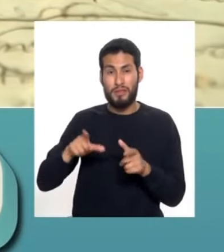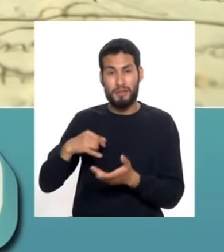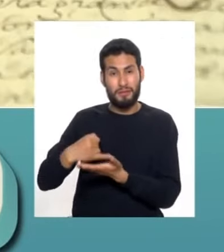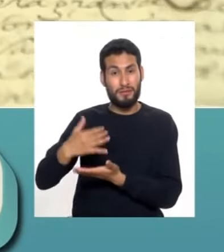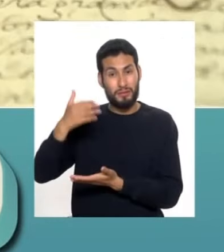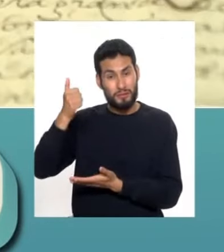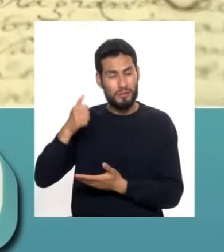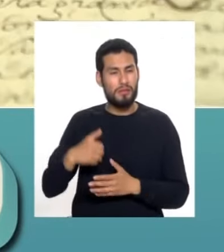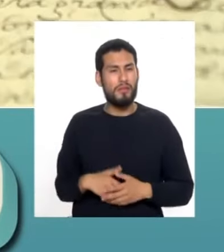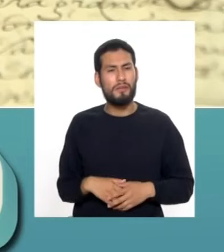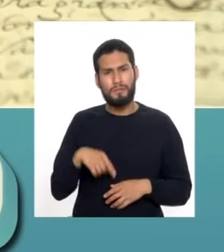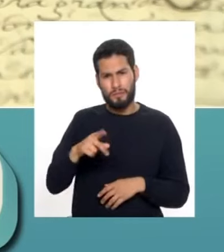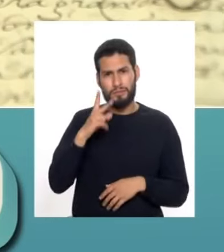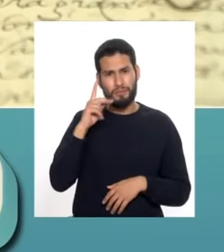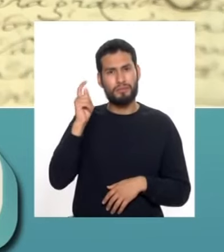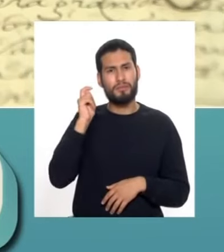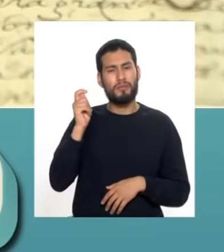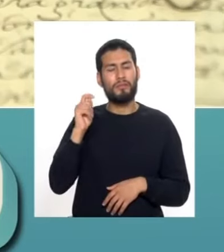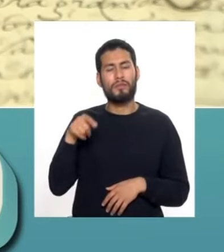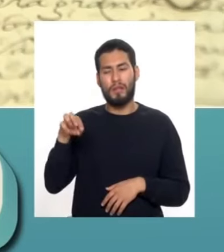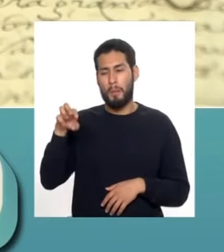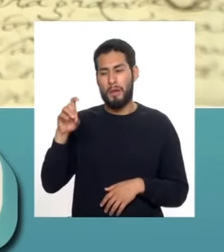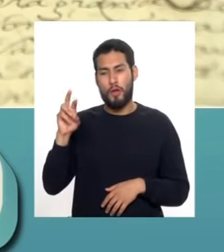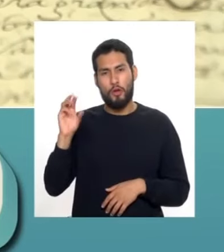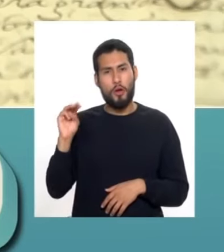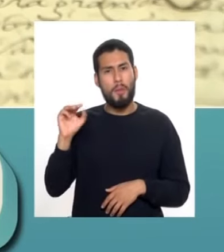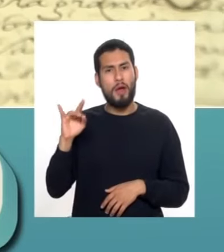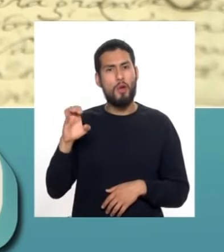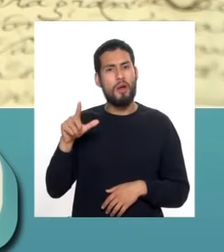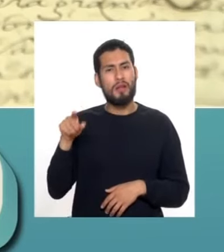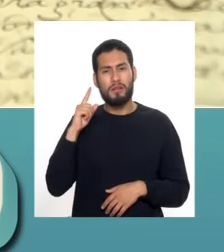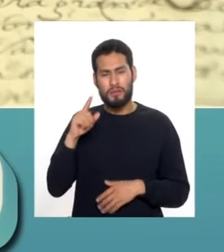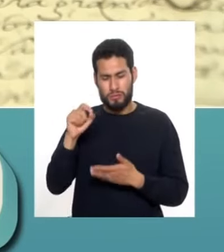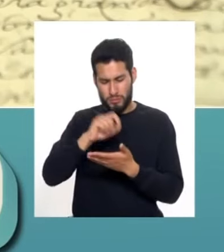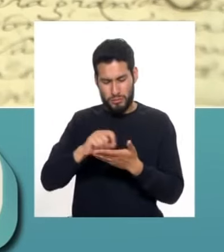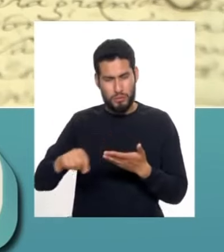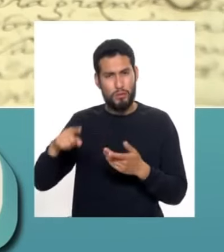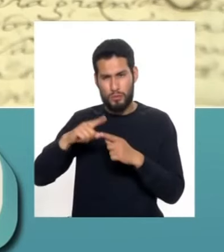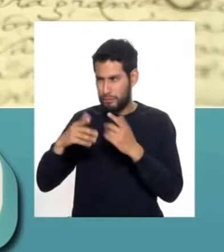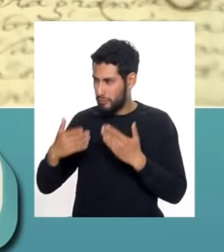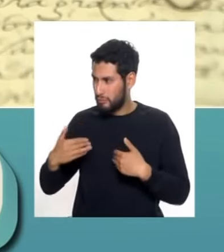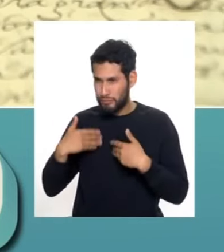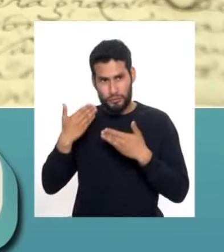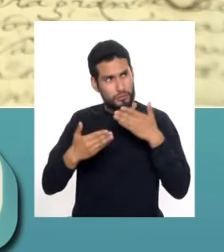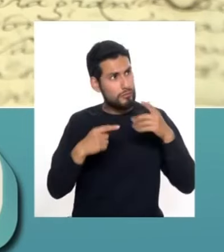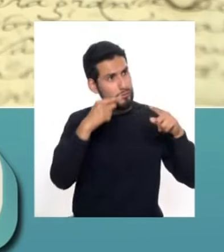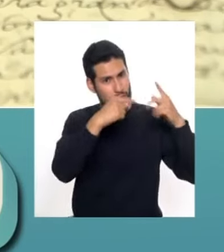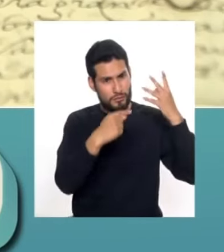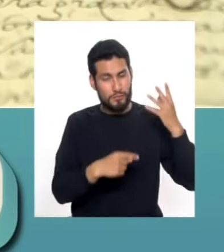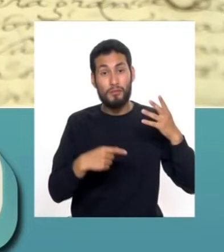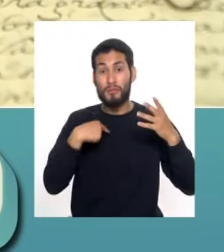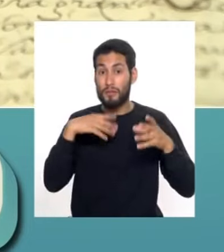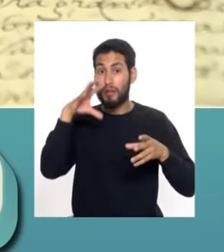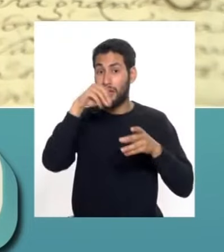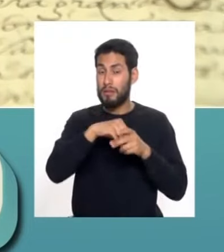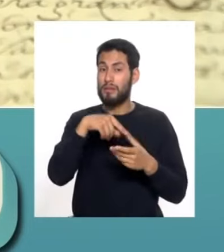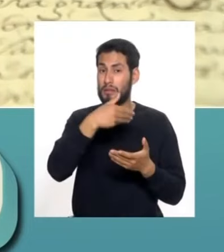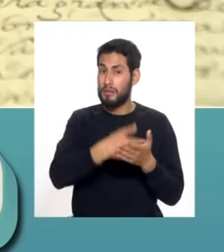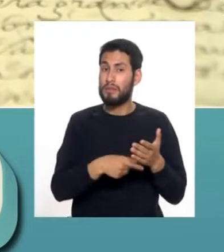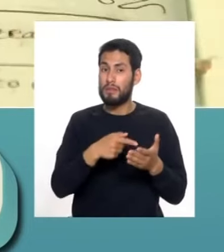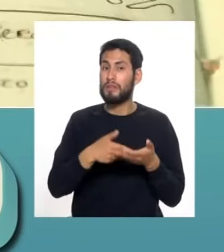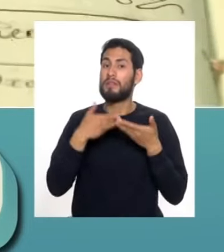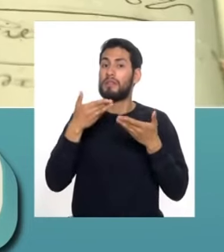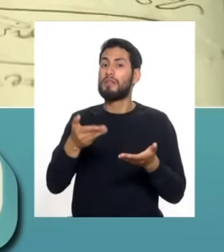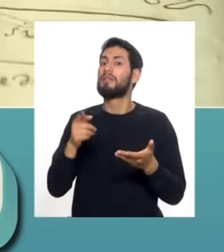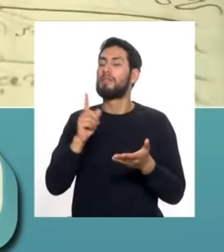está el testimonio de don Pedro Manuel, que hace un inventario de sus bienes, y dentro de ese inventario establece y deja